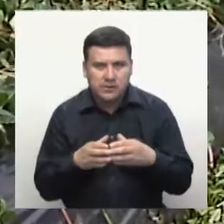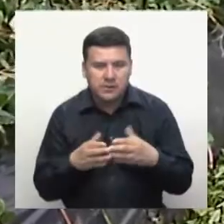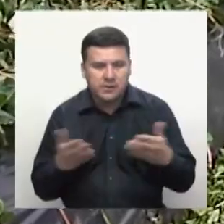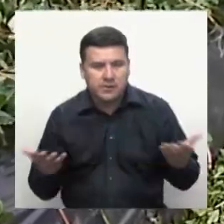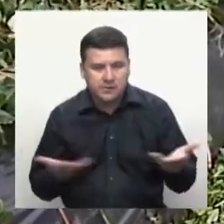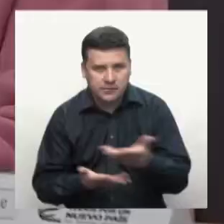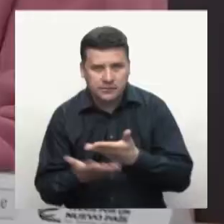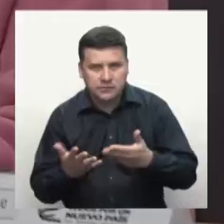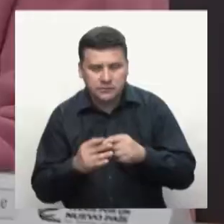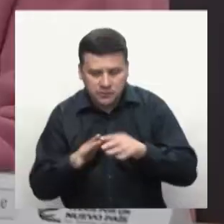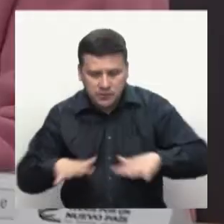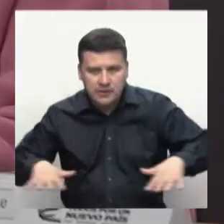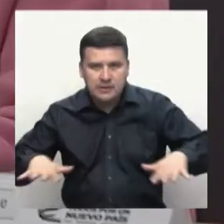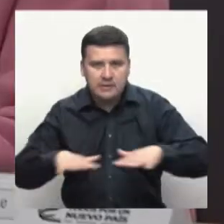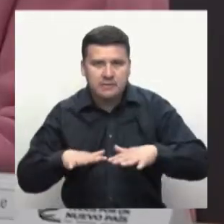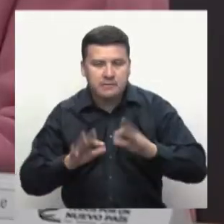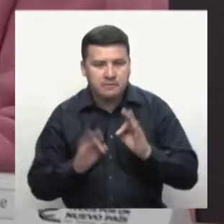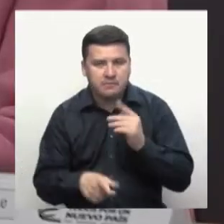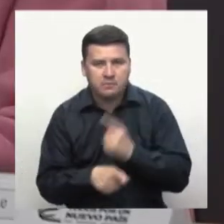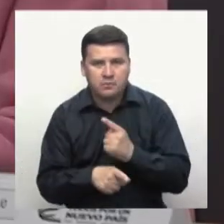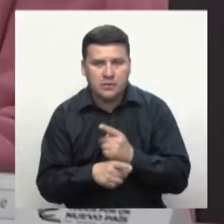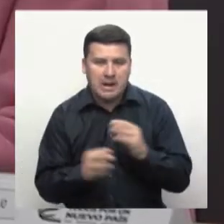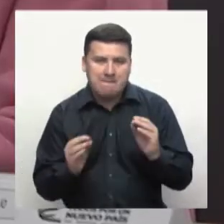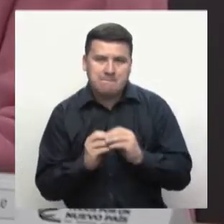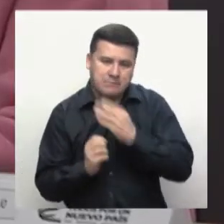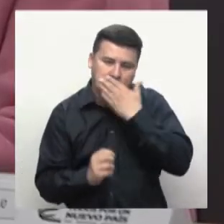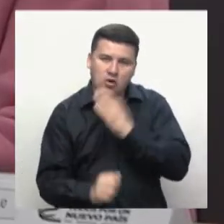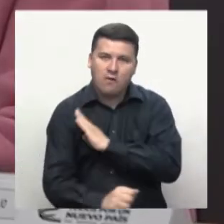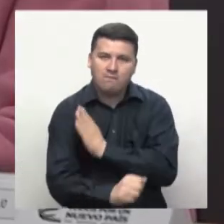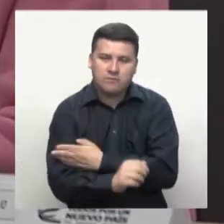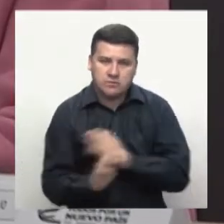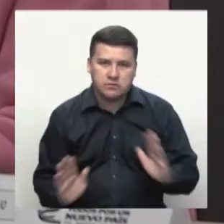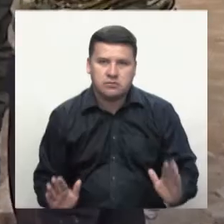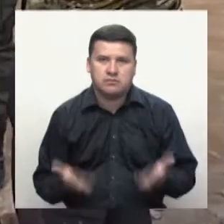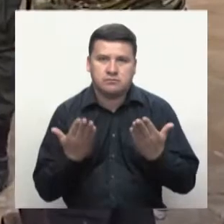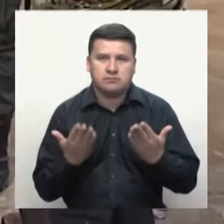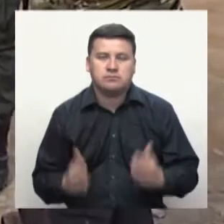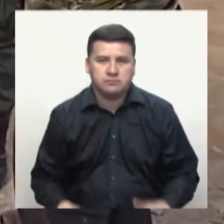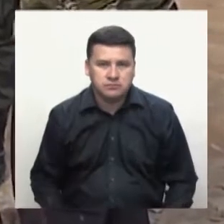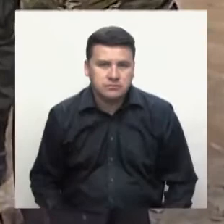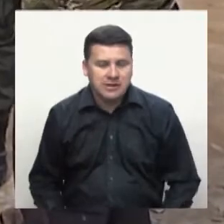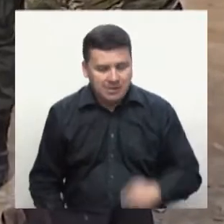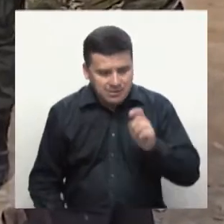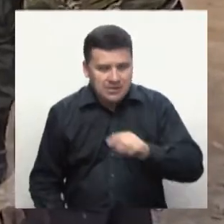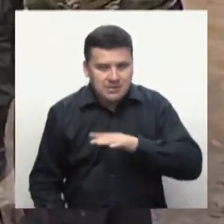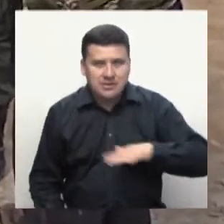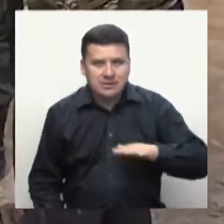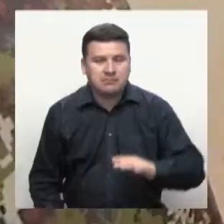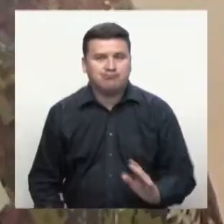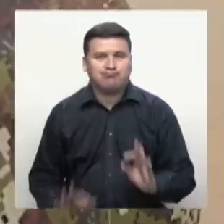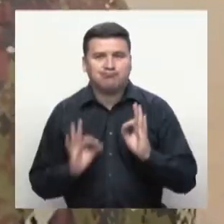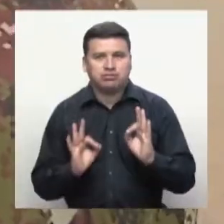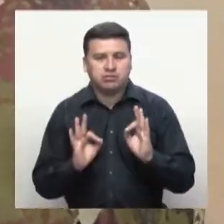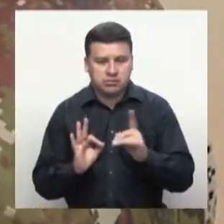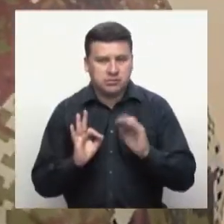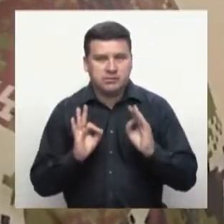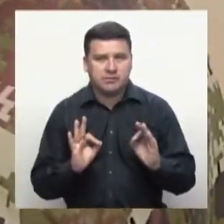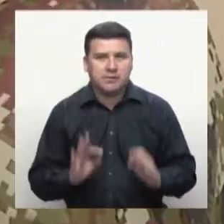tenemos que garantizar que la instalación de estos subcomités se